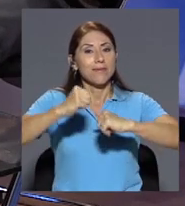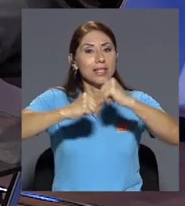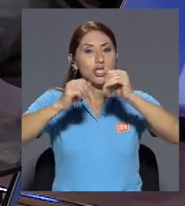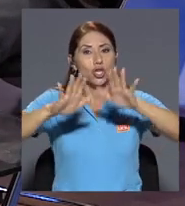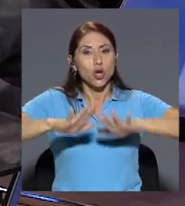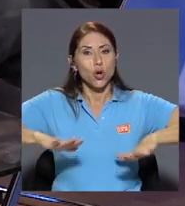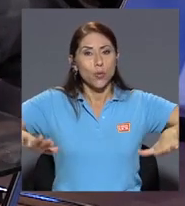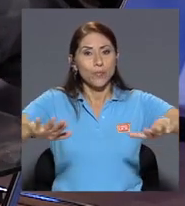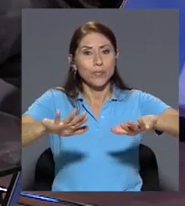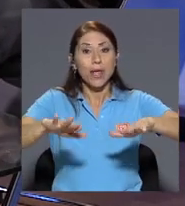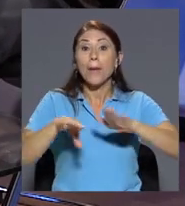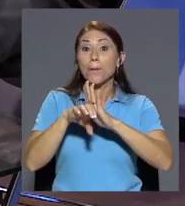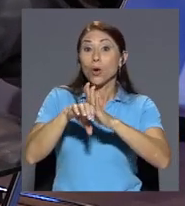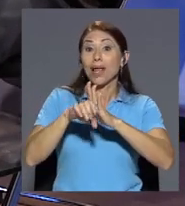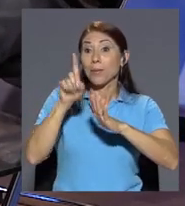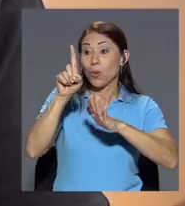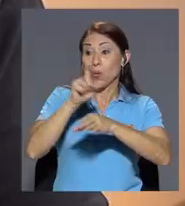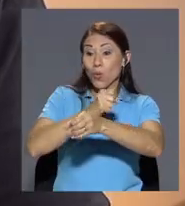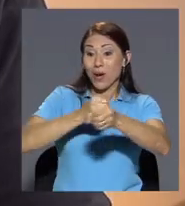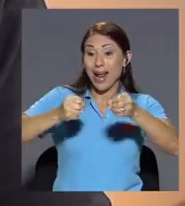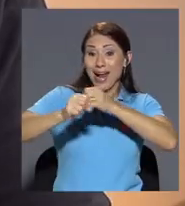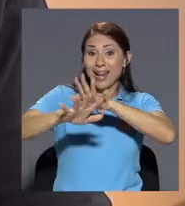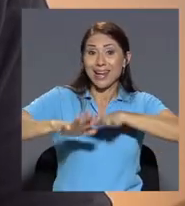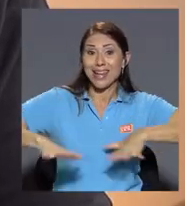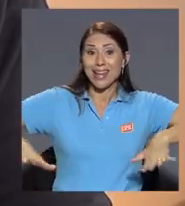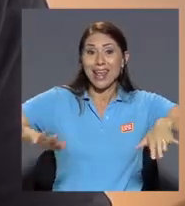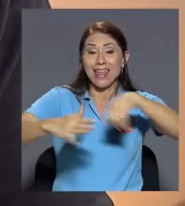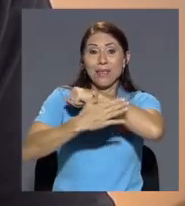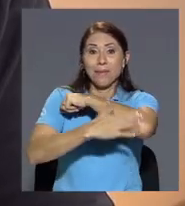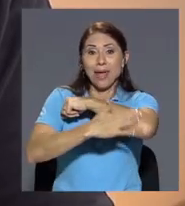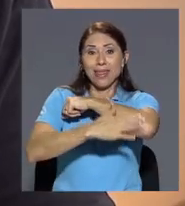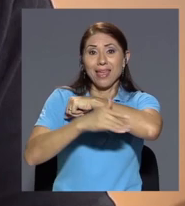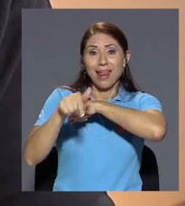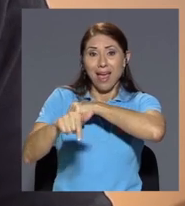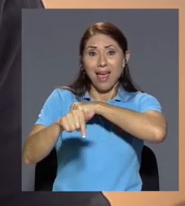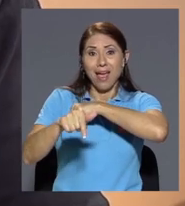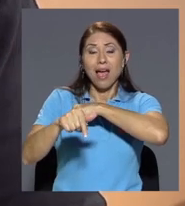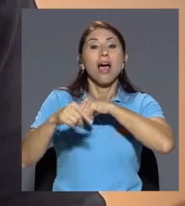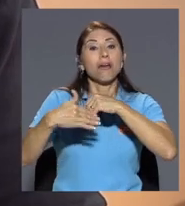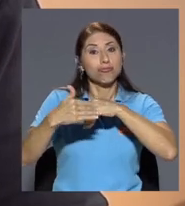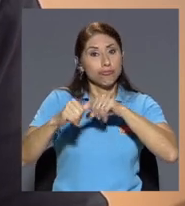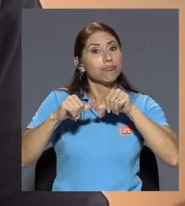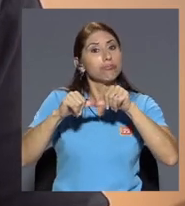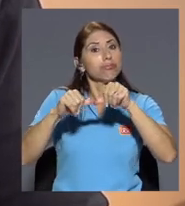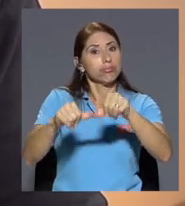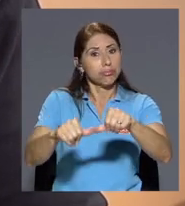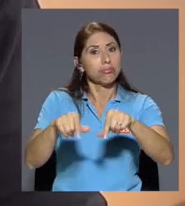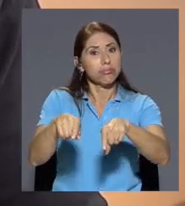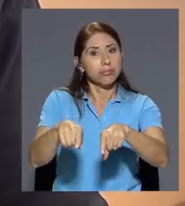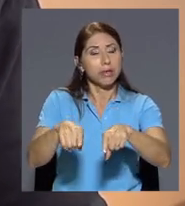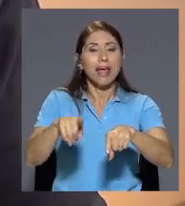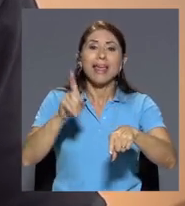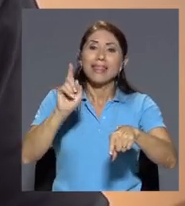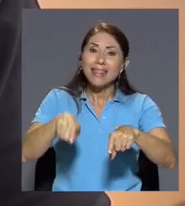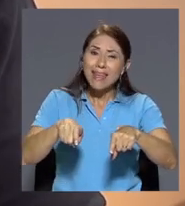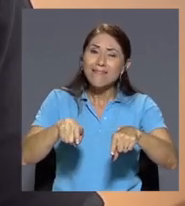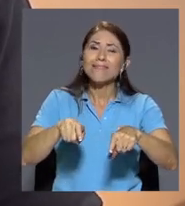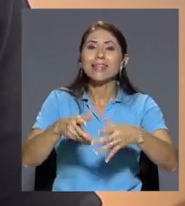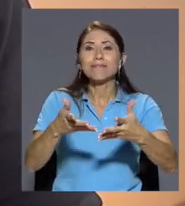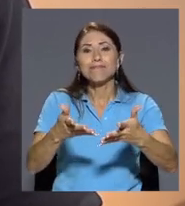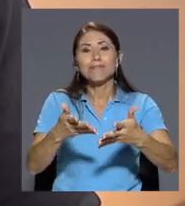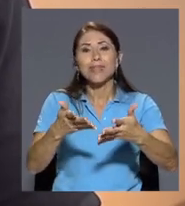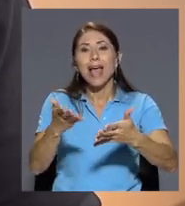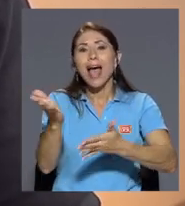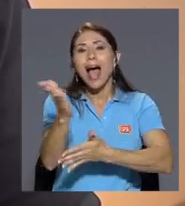por ejemplo hay una galería de madera que existe entonces se va a continuar hay que cortar algunos árboles